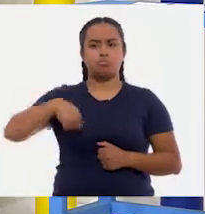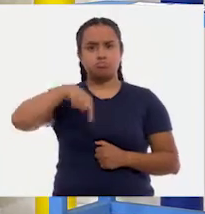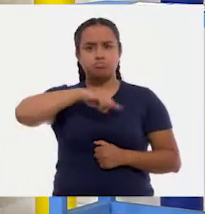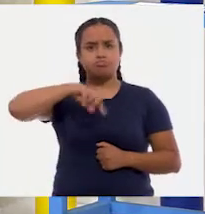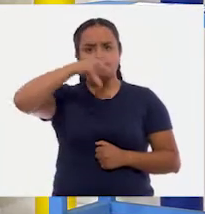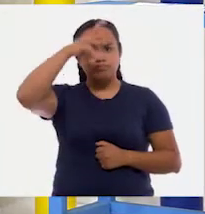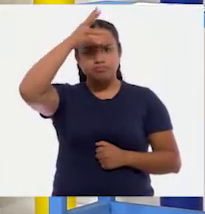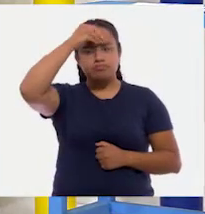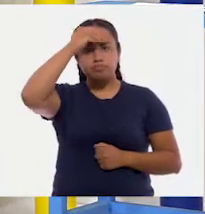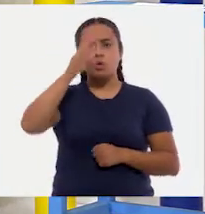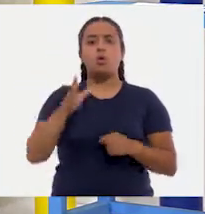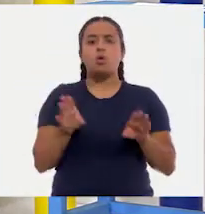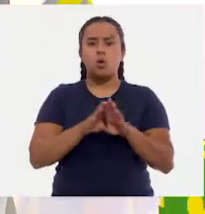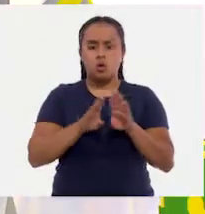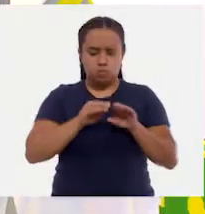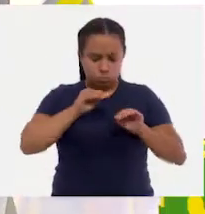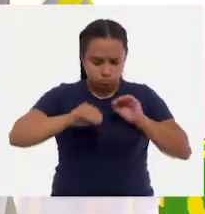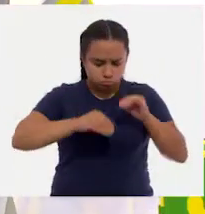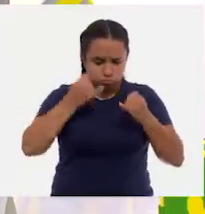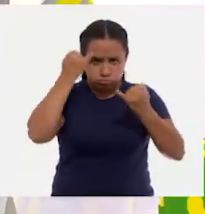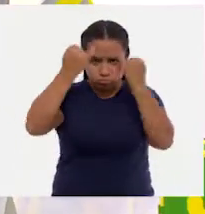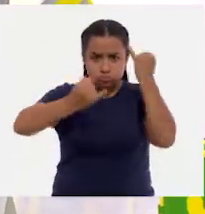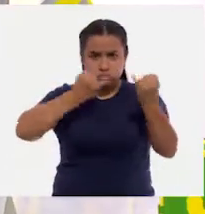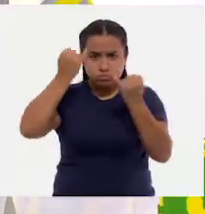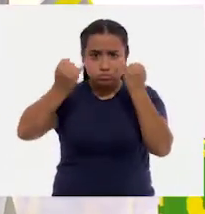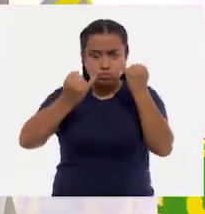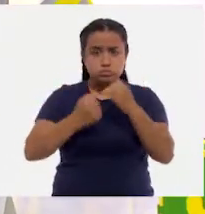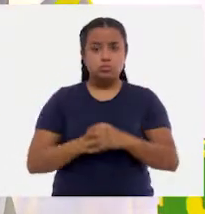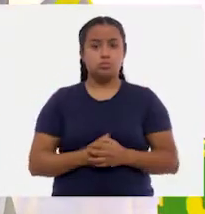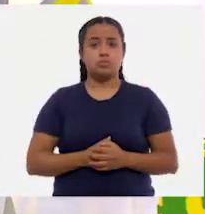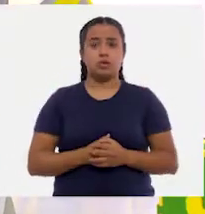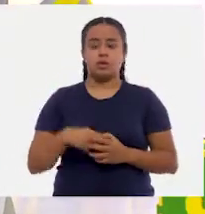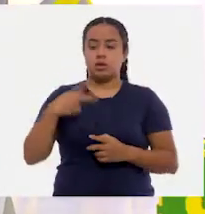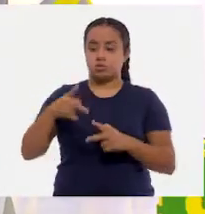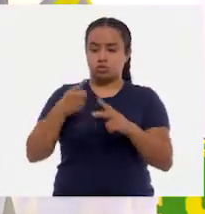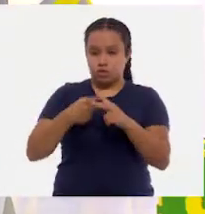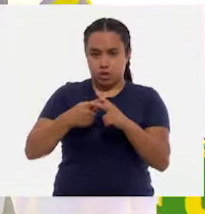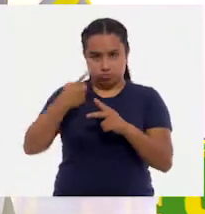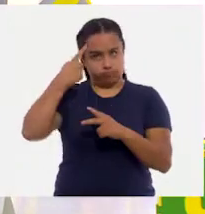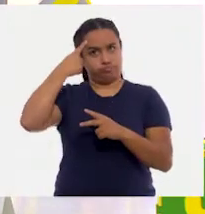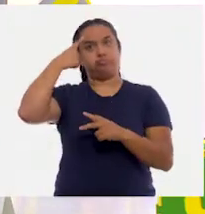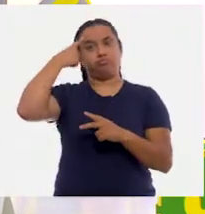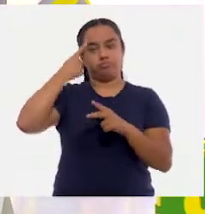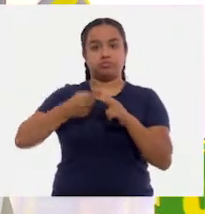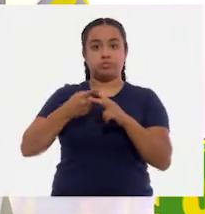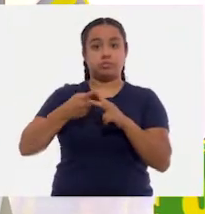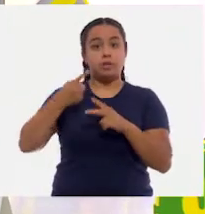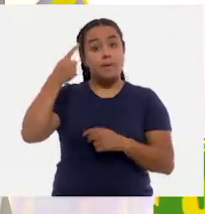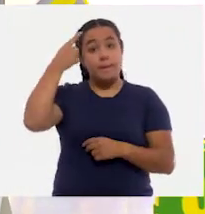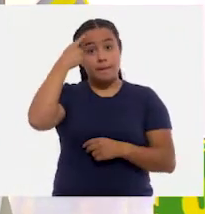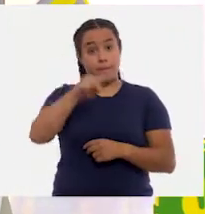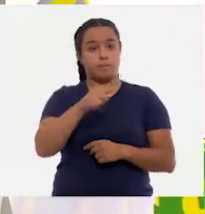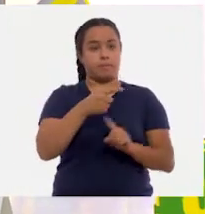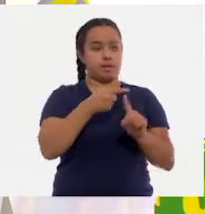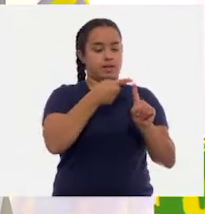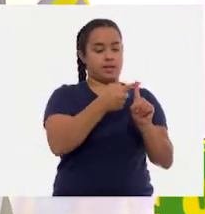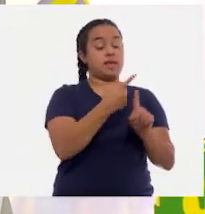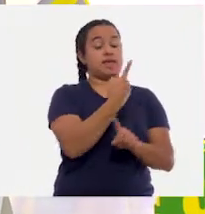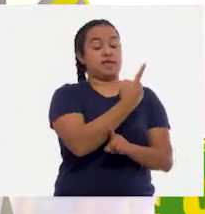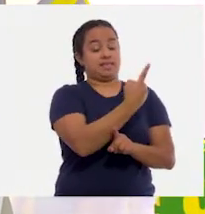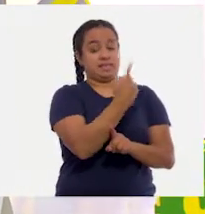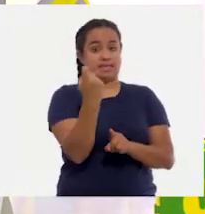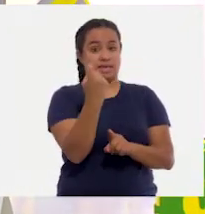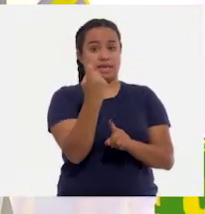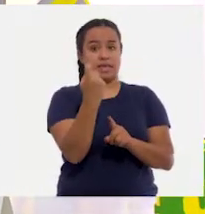a desarrollar estrategias de cálculo mental para sumarle a 100, un